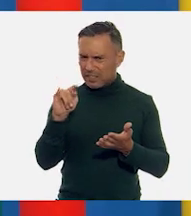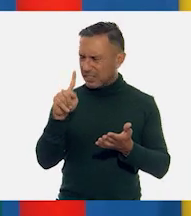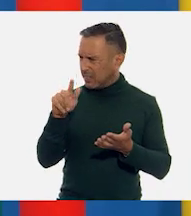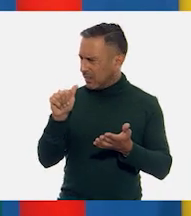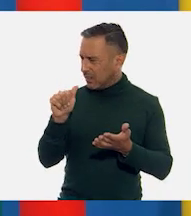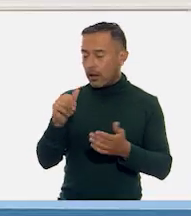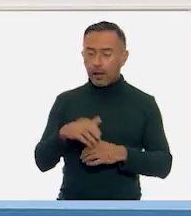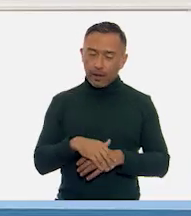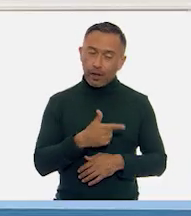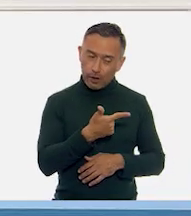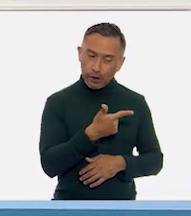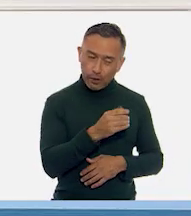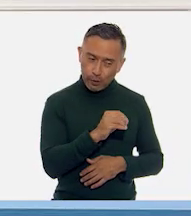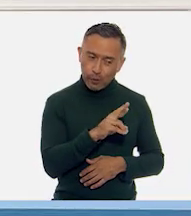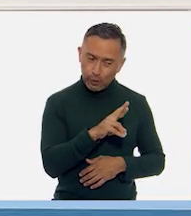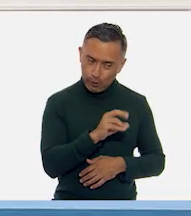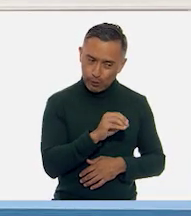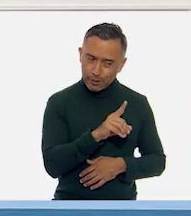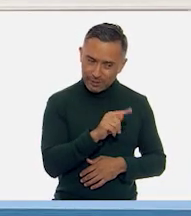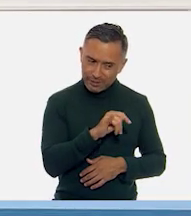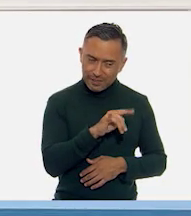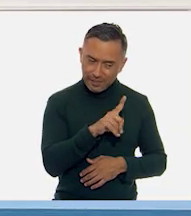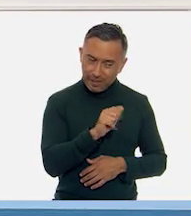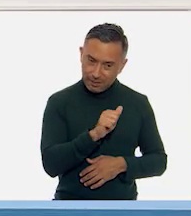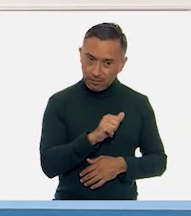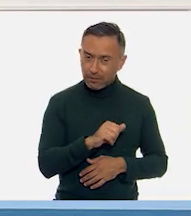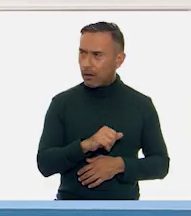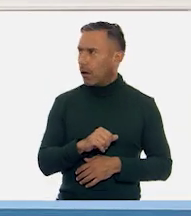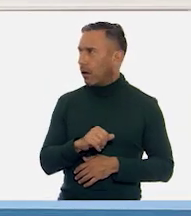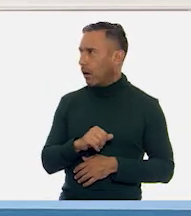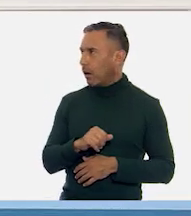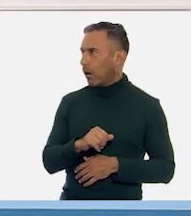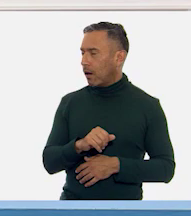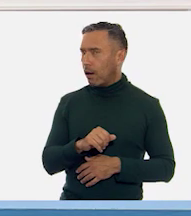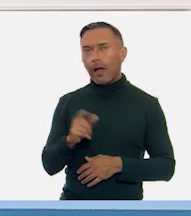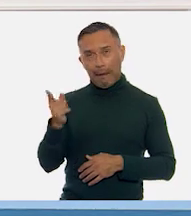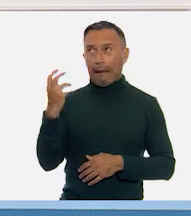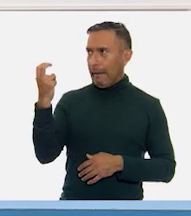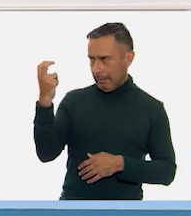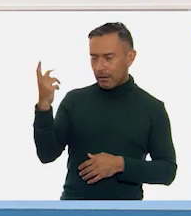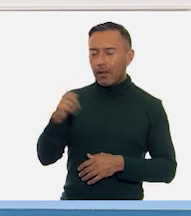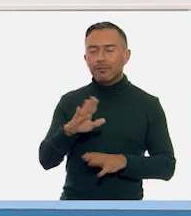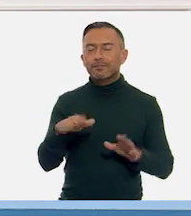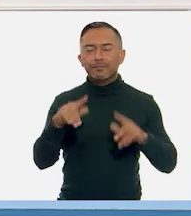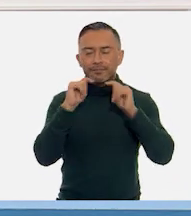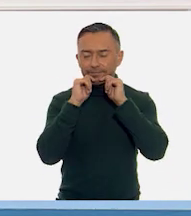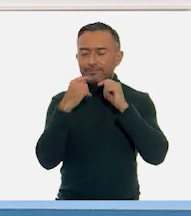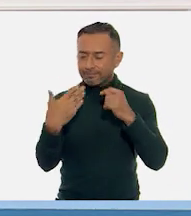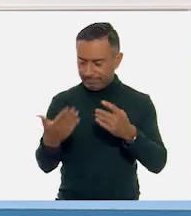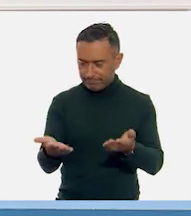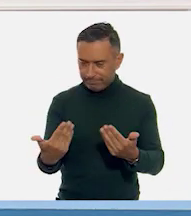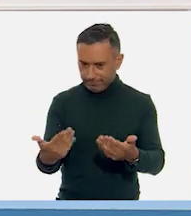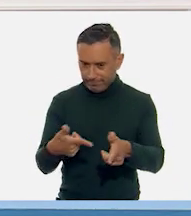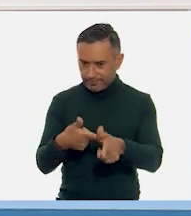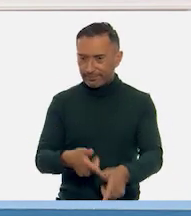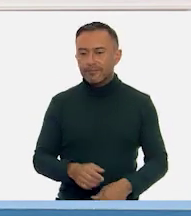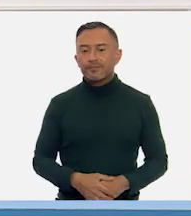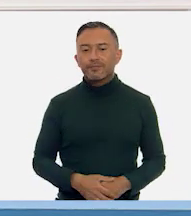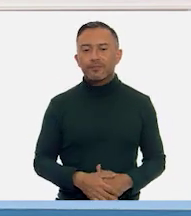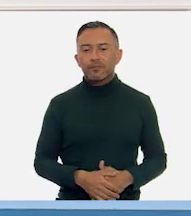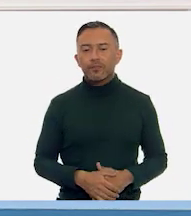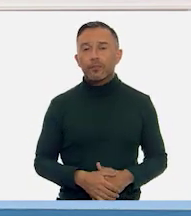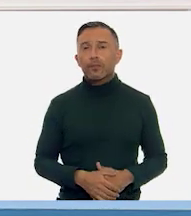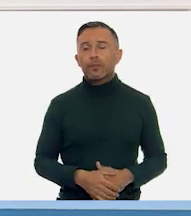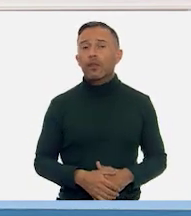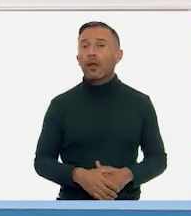Gorostiza. Gorostiza. Gorostiza, sí. Exacto. José Gorostiza. Perfecto, Raulito. Adelante. Venga, Raulito. No es